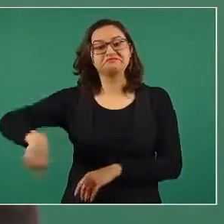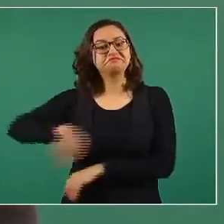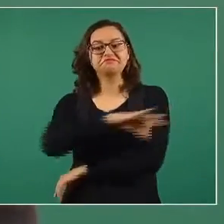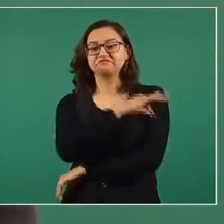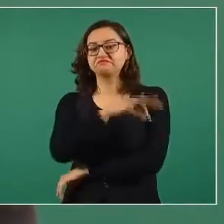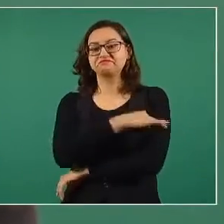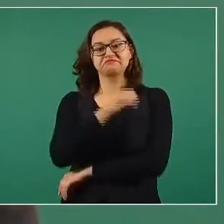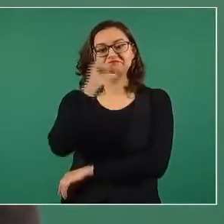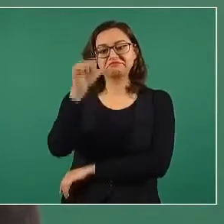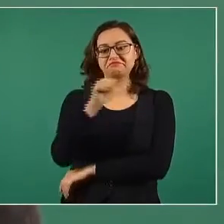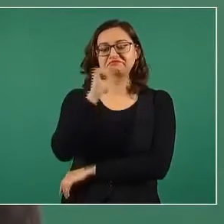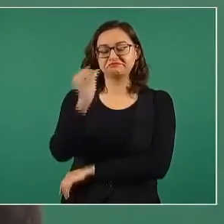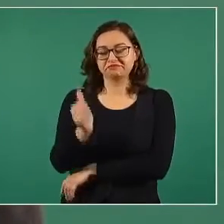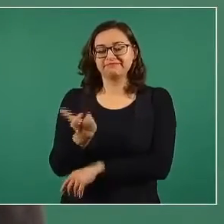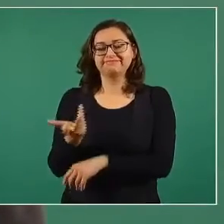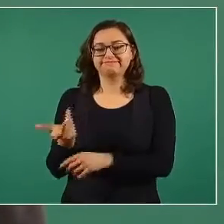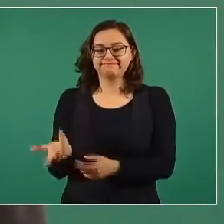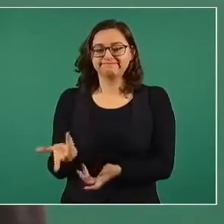vacunadas.